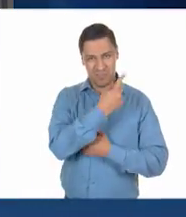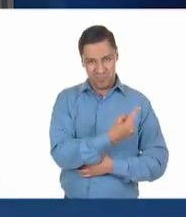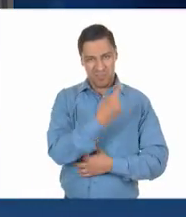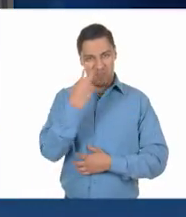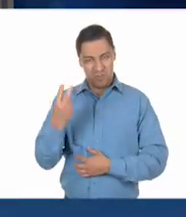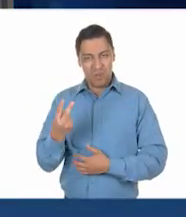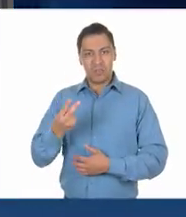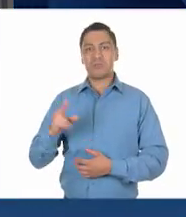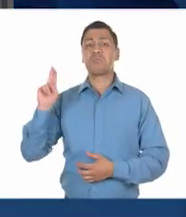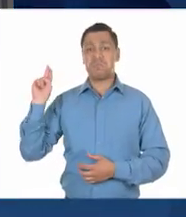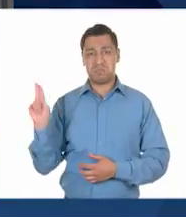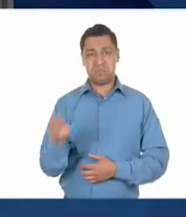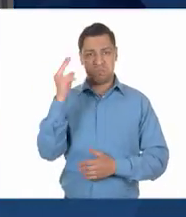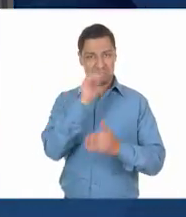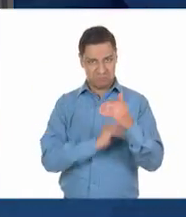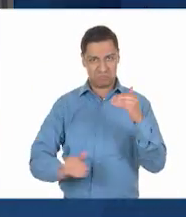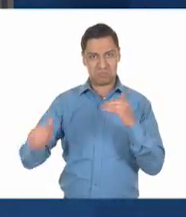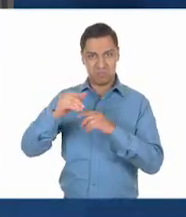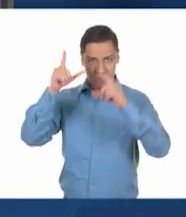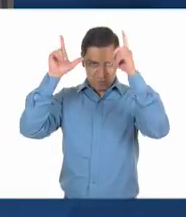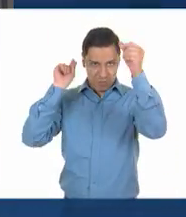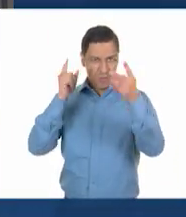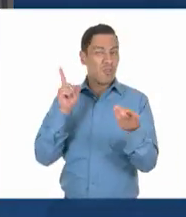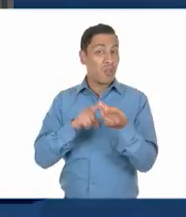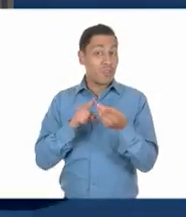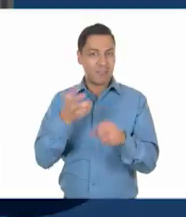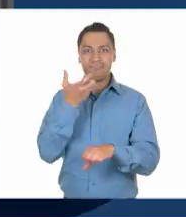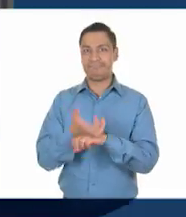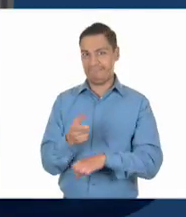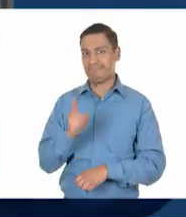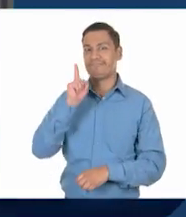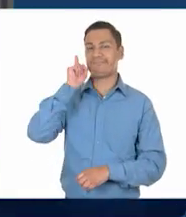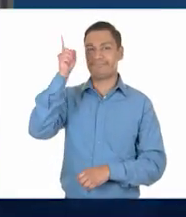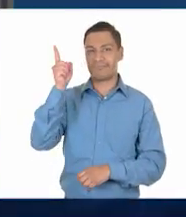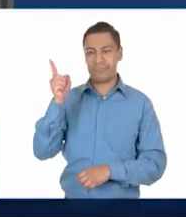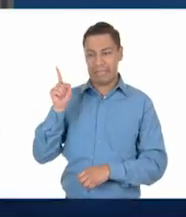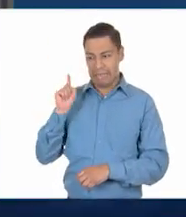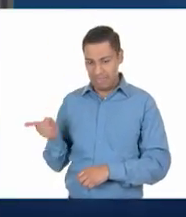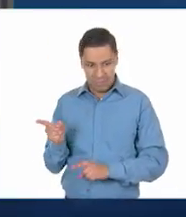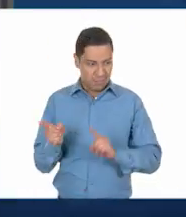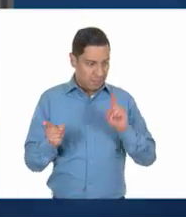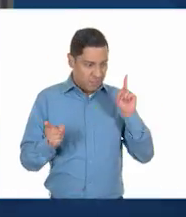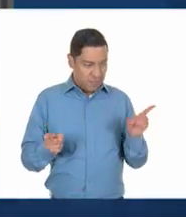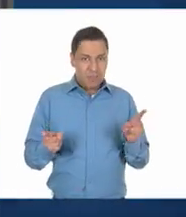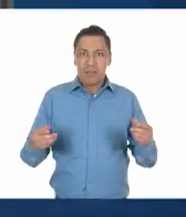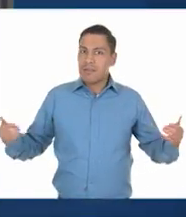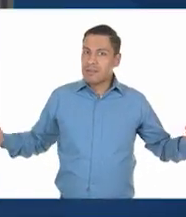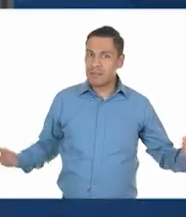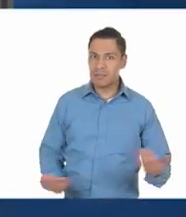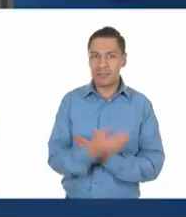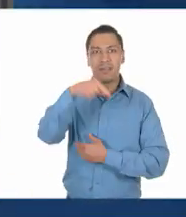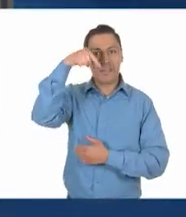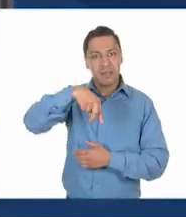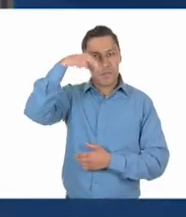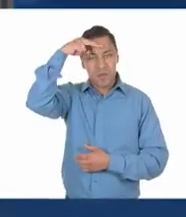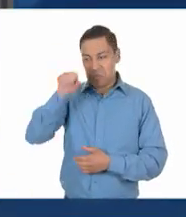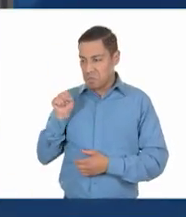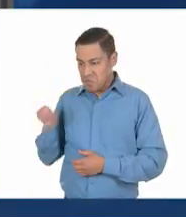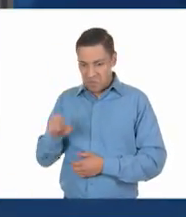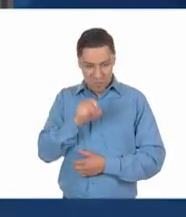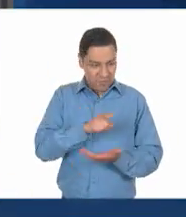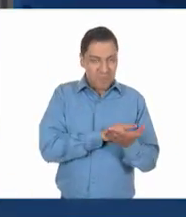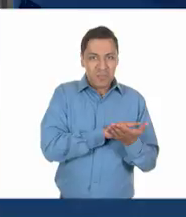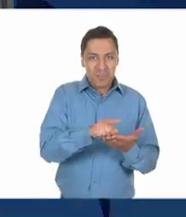una de ellas estudia un posgrado en Estados Unidos. María y Matilde son mexicanas y tienen los mismos derechos de acuerdo con la